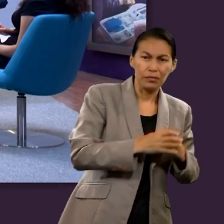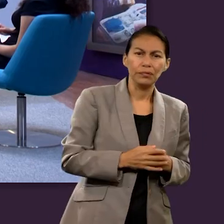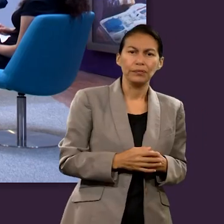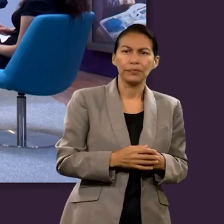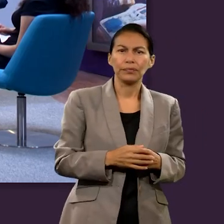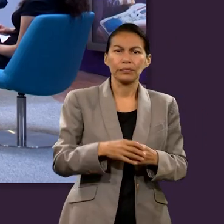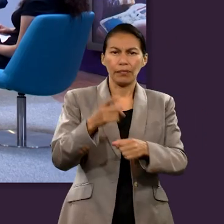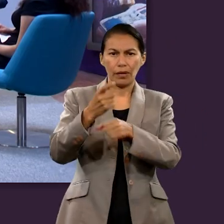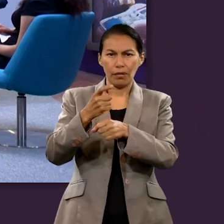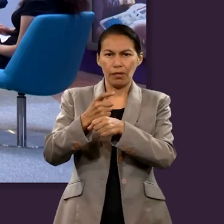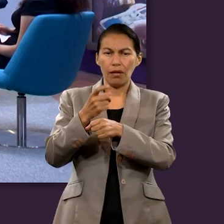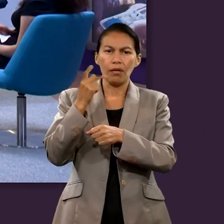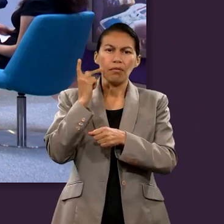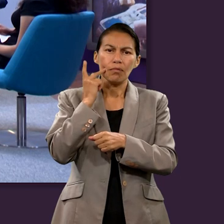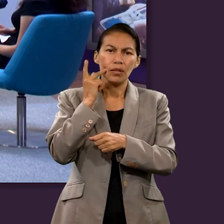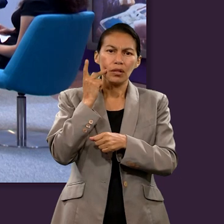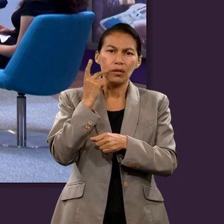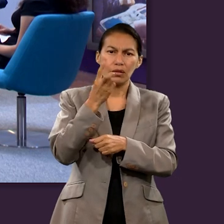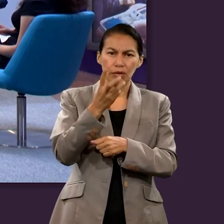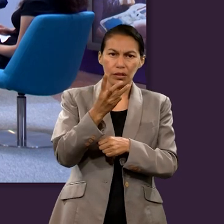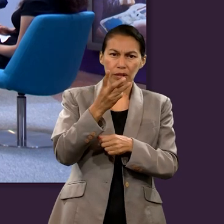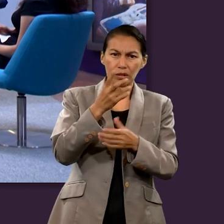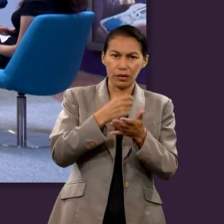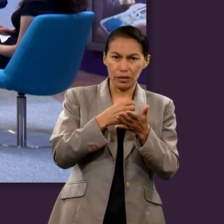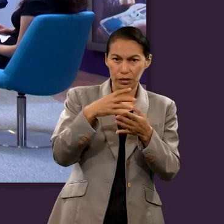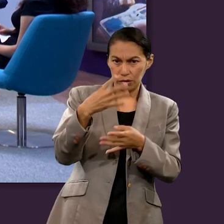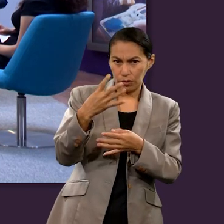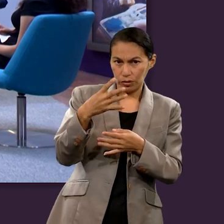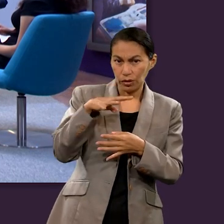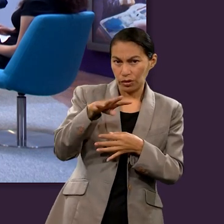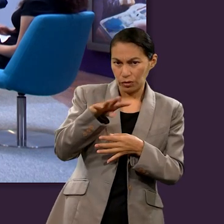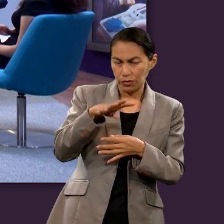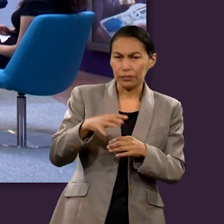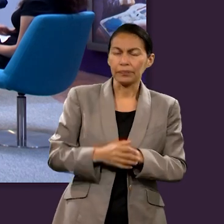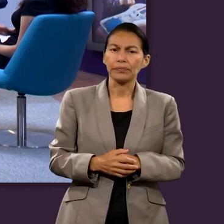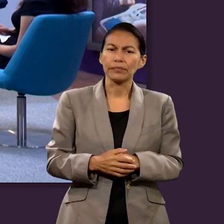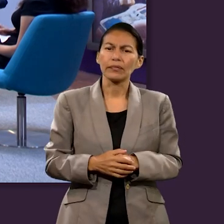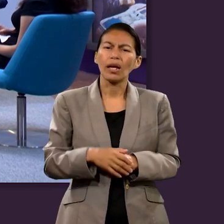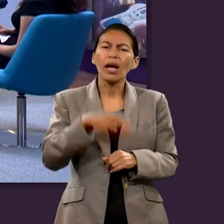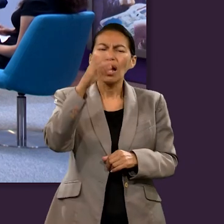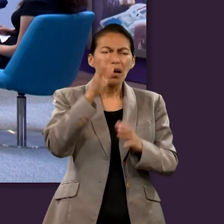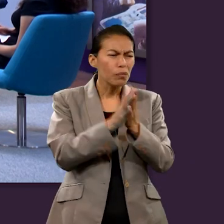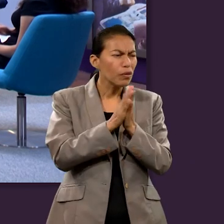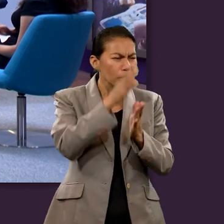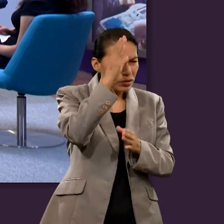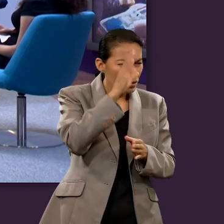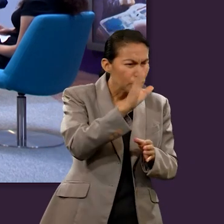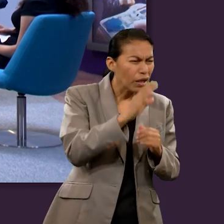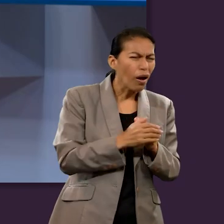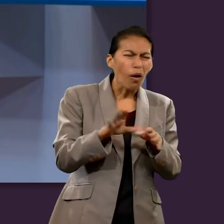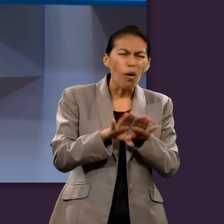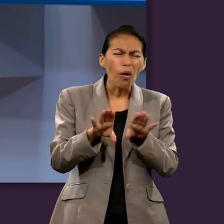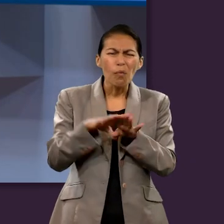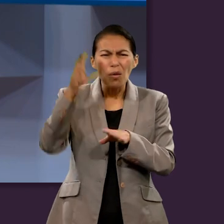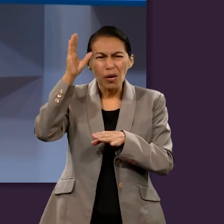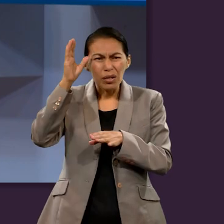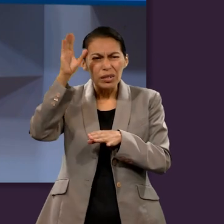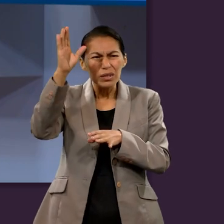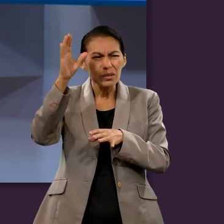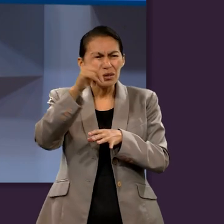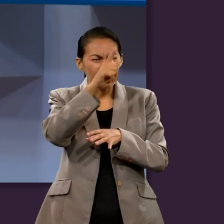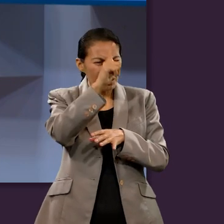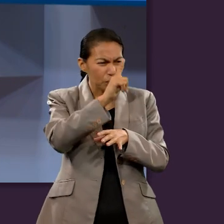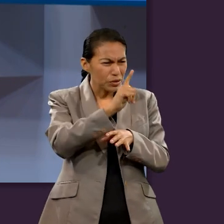con base en Primera de Pedro 3.19. Entonces, Chiprián, ¿cómo es que Cristo predicó a los espíritus